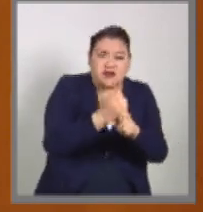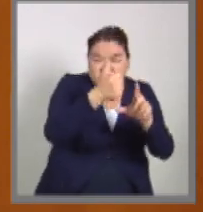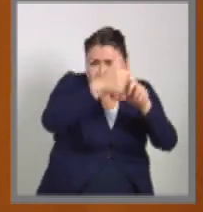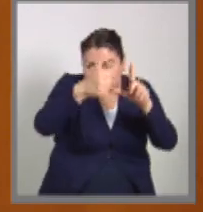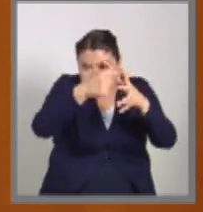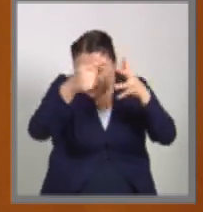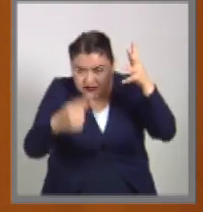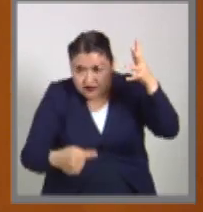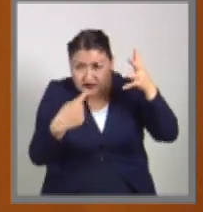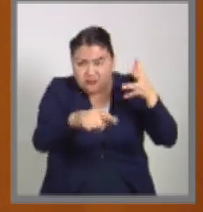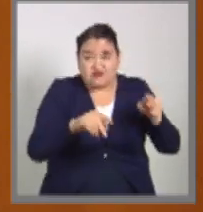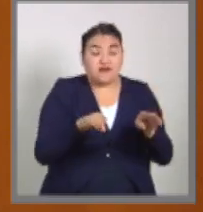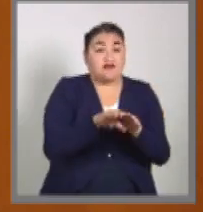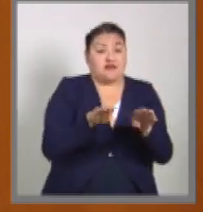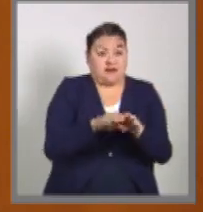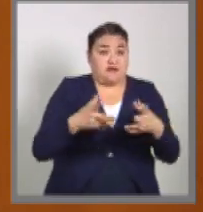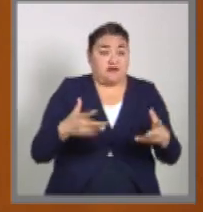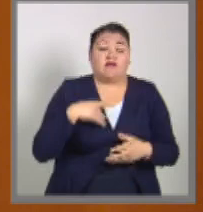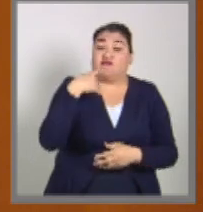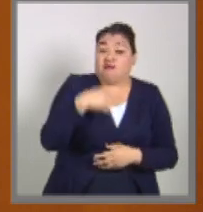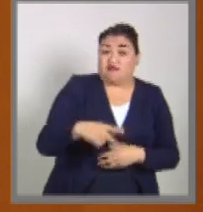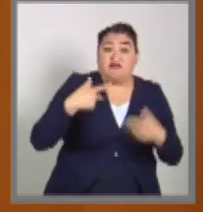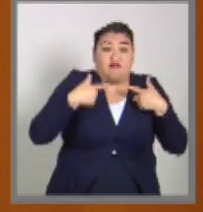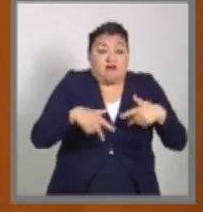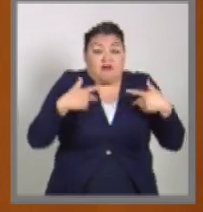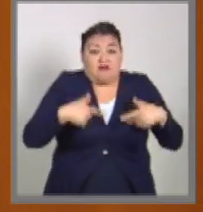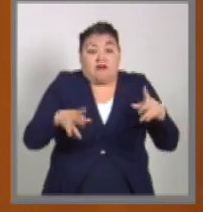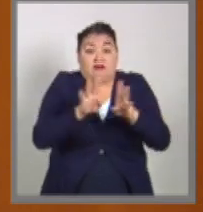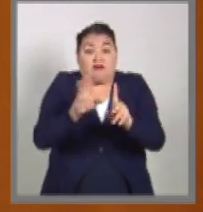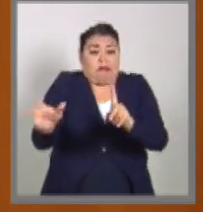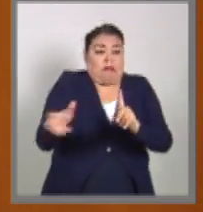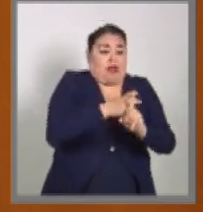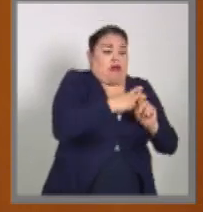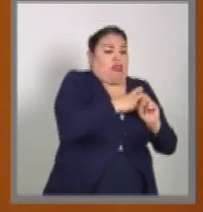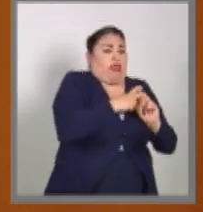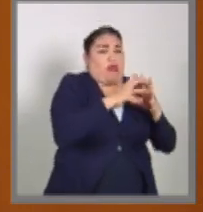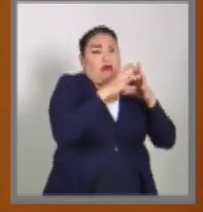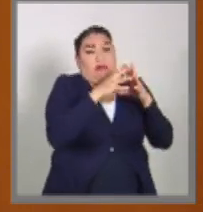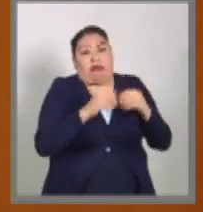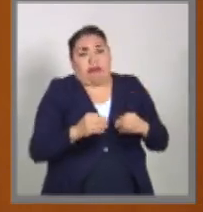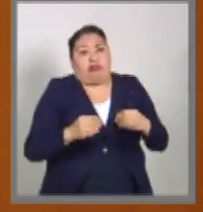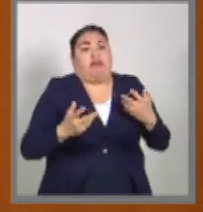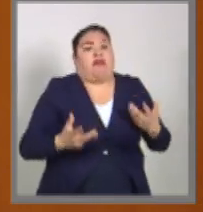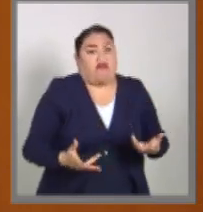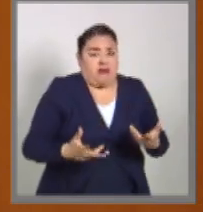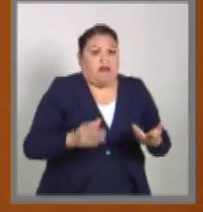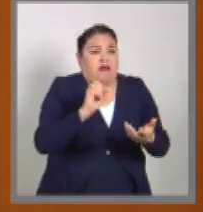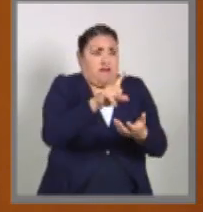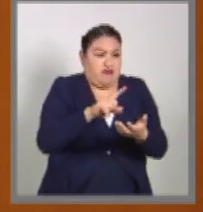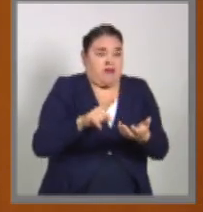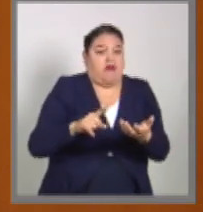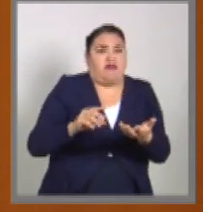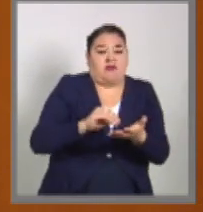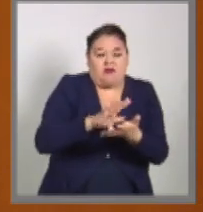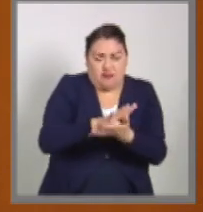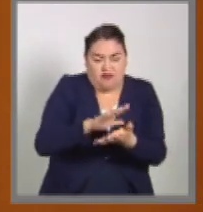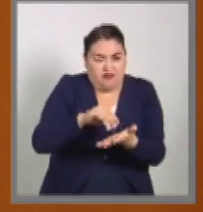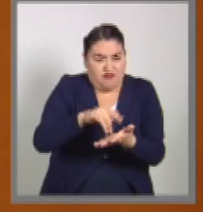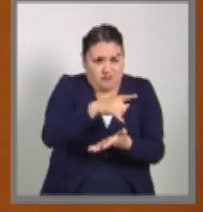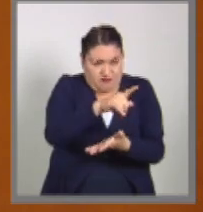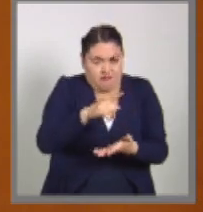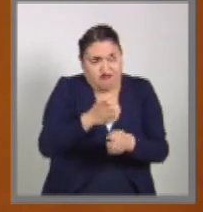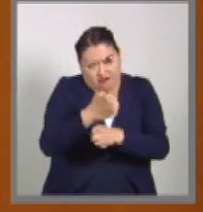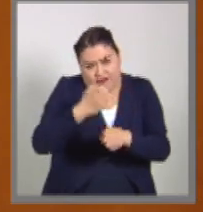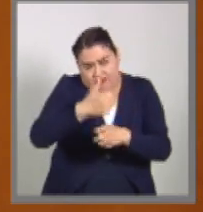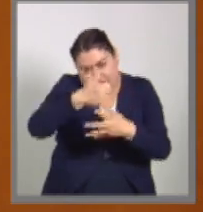la propia caracterización de la desaparición de inscrita en el ámbito